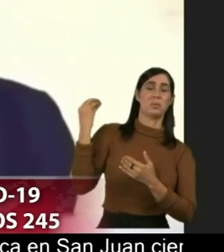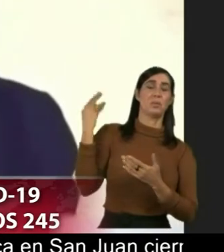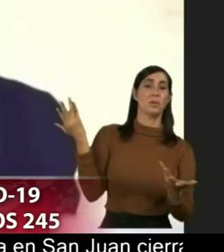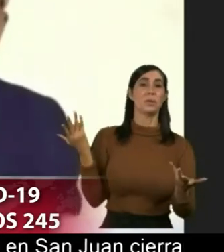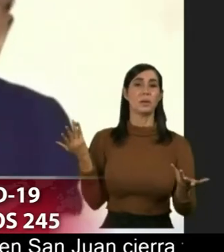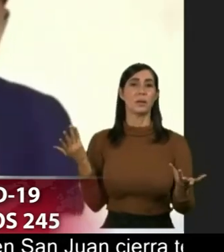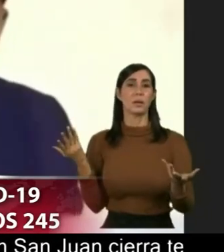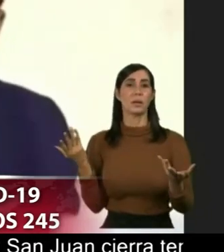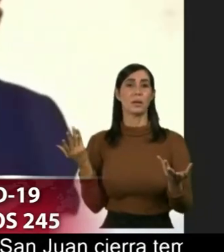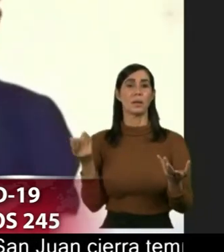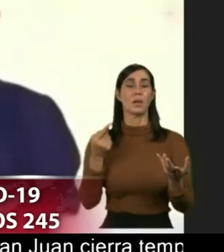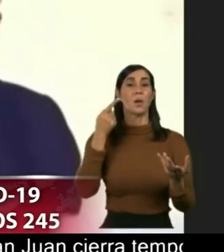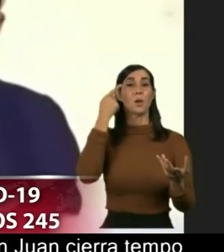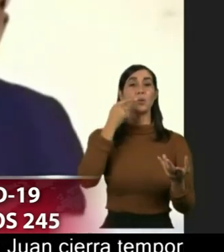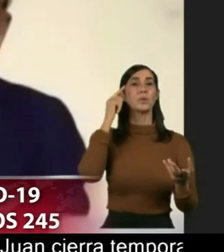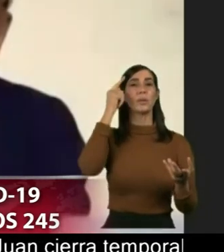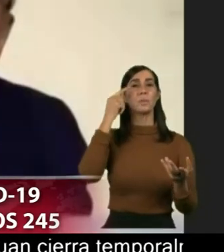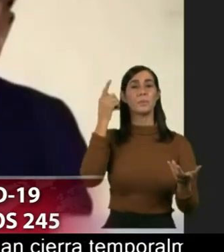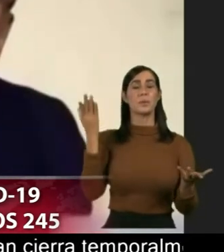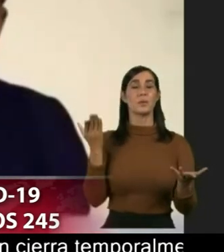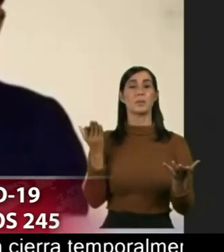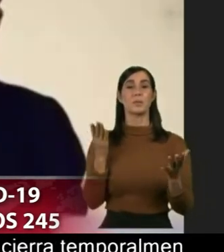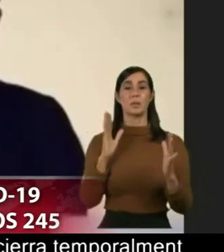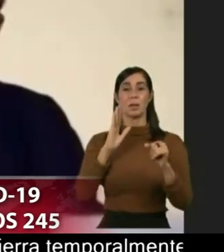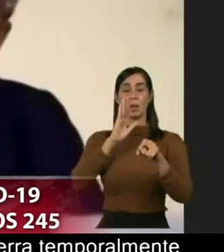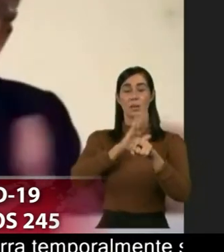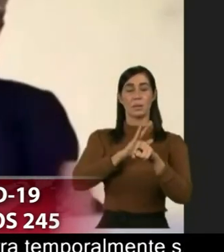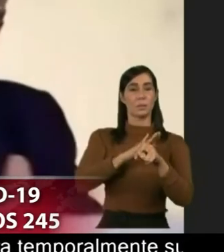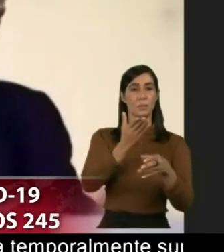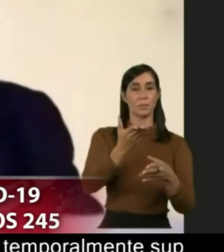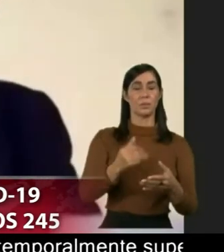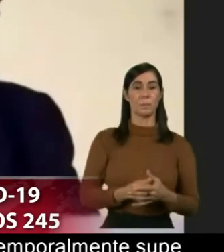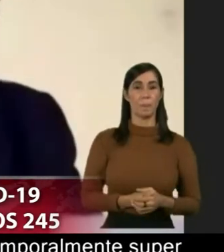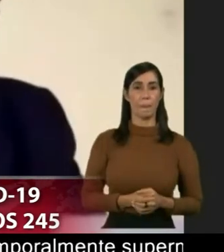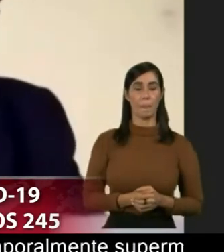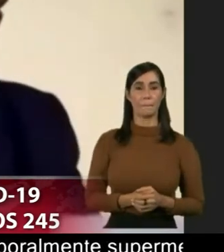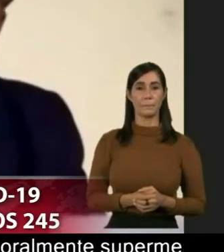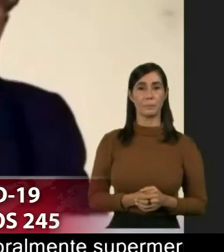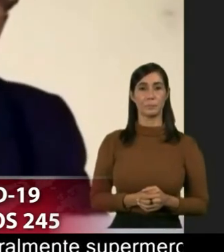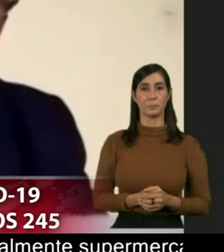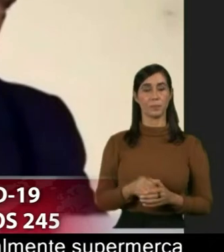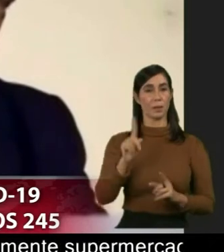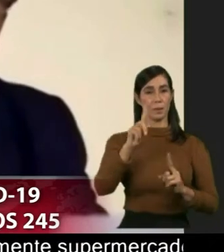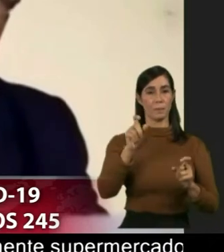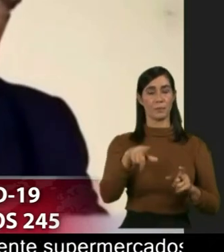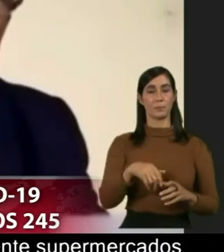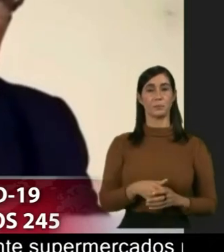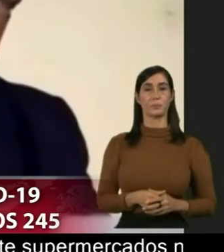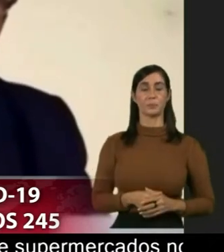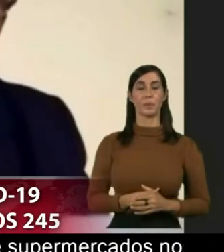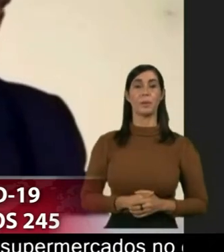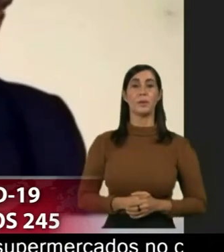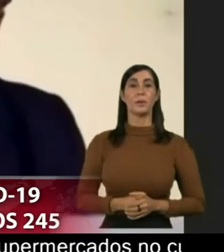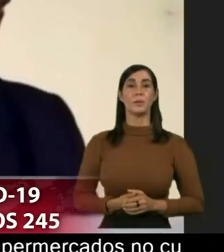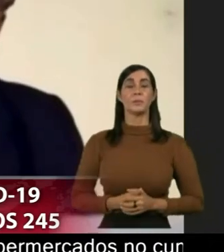entiende que se ha otemperado al llamado que usted hizo ahí está la pregunta señor